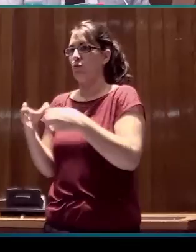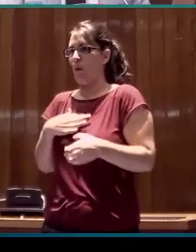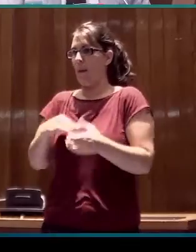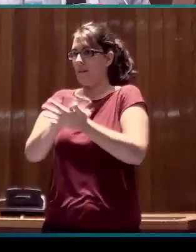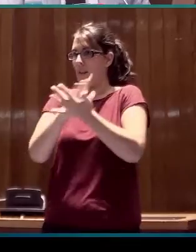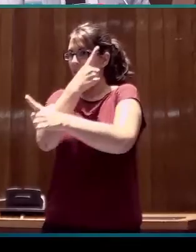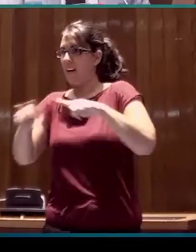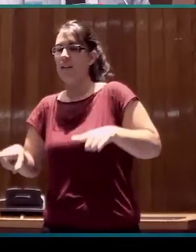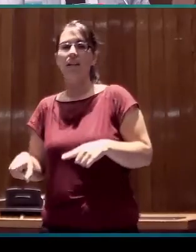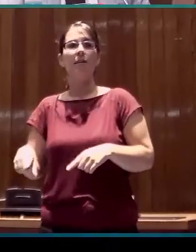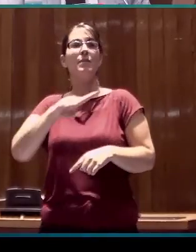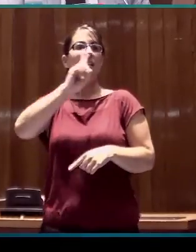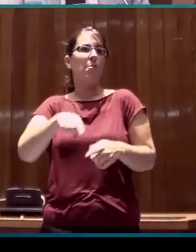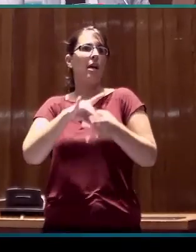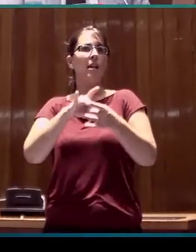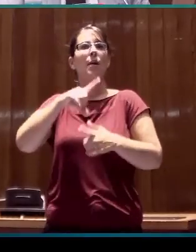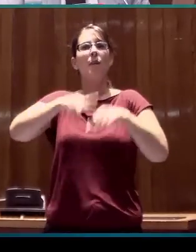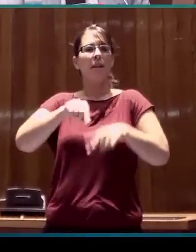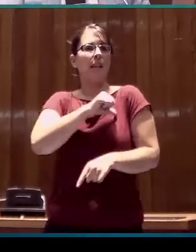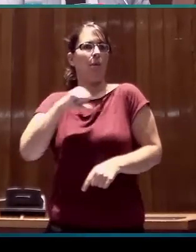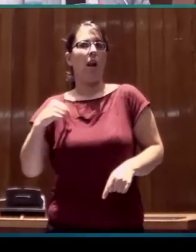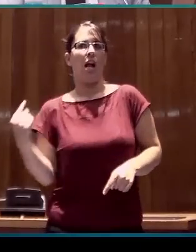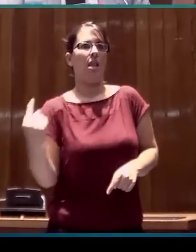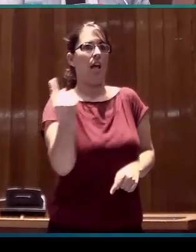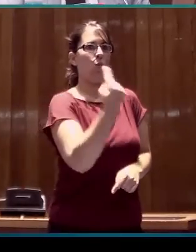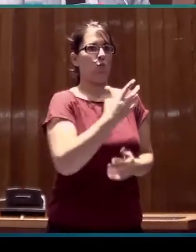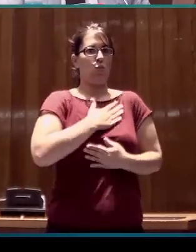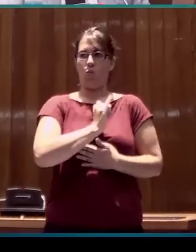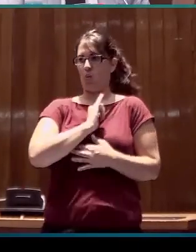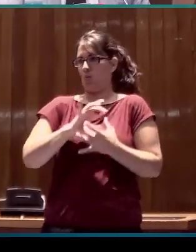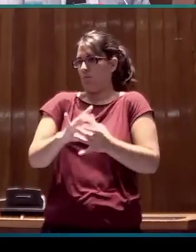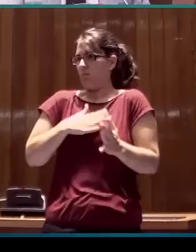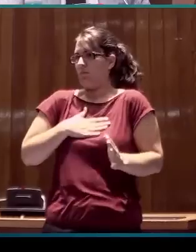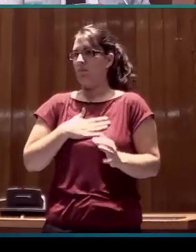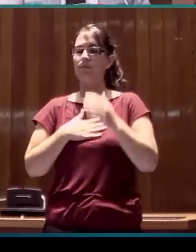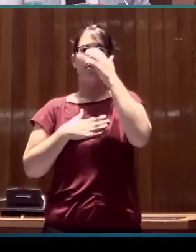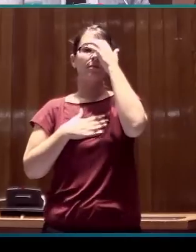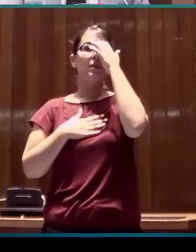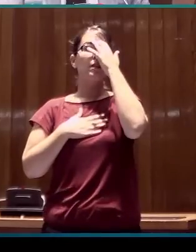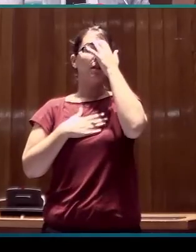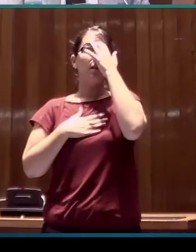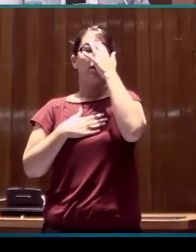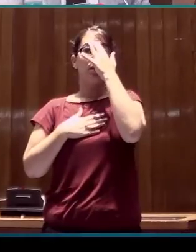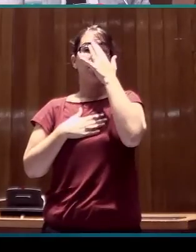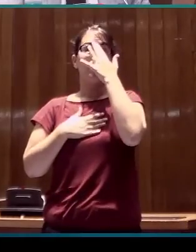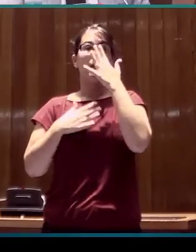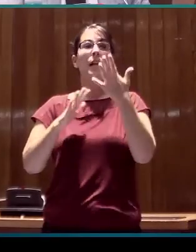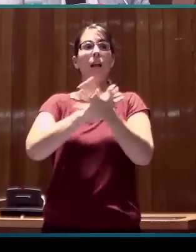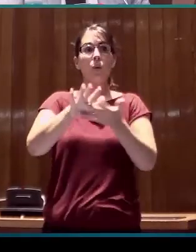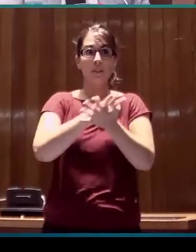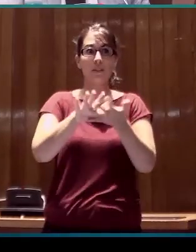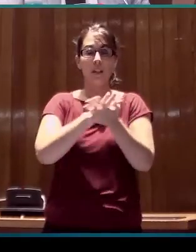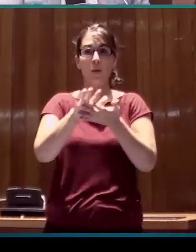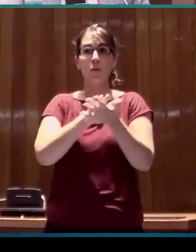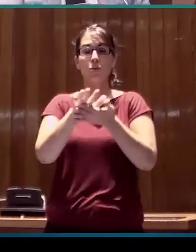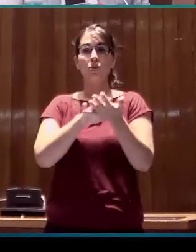y de olectal, variantes individuales, que existe en un grado probablemente más alto en comunidades de lenguas